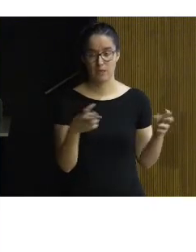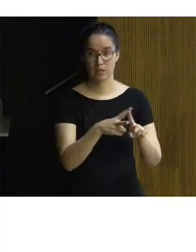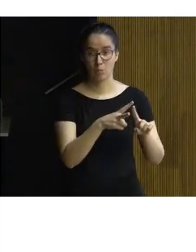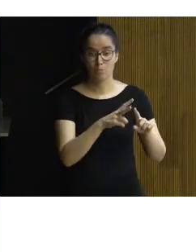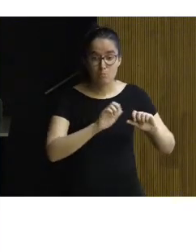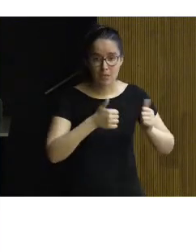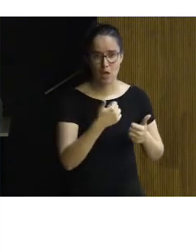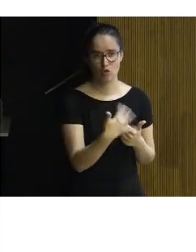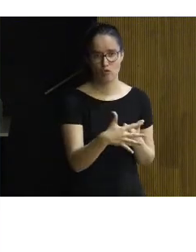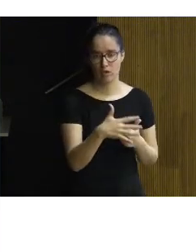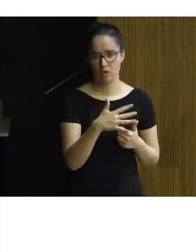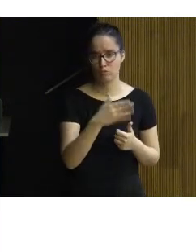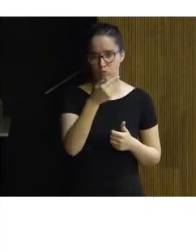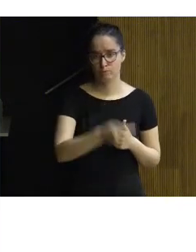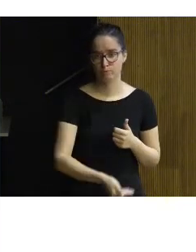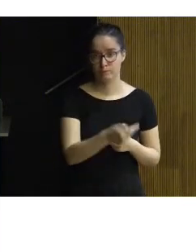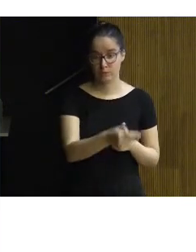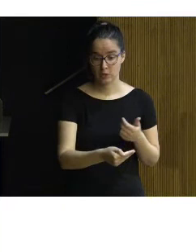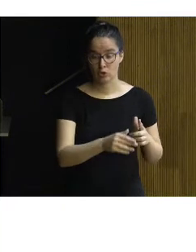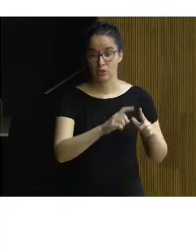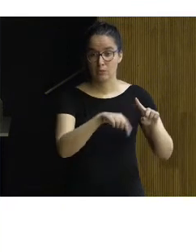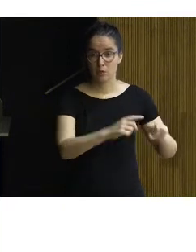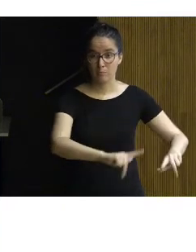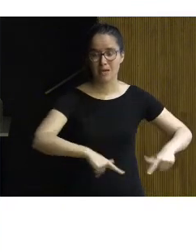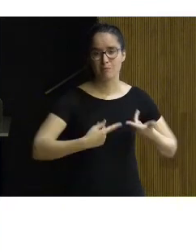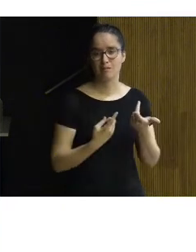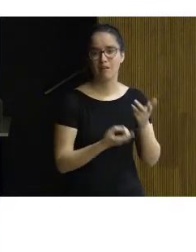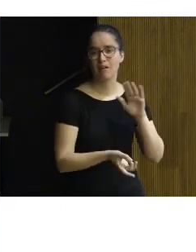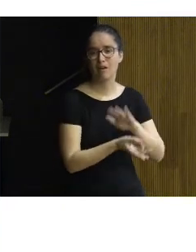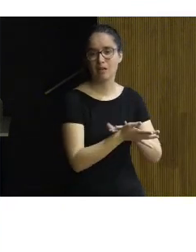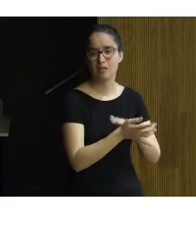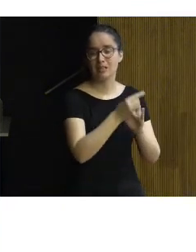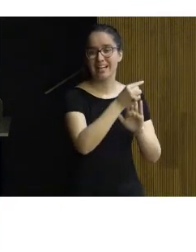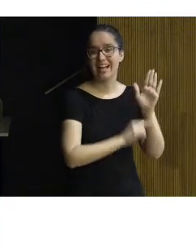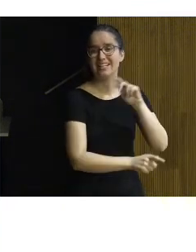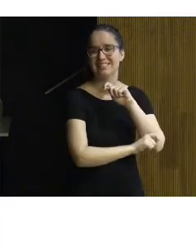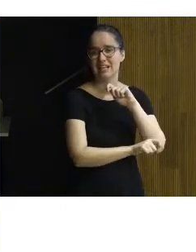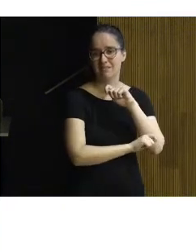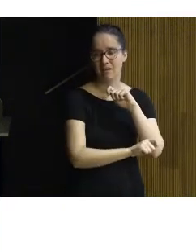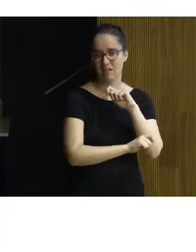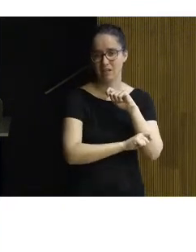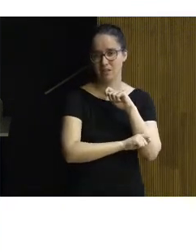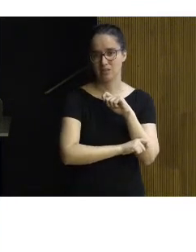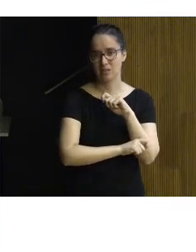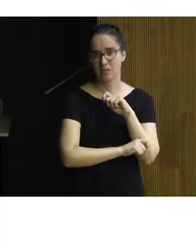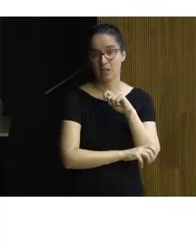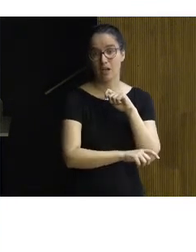de partida es importante y eso nos va a permitir desarrollar, establecer las estrategias que